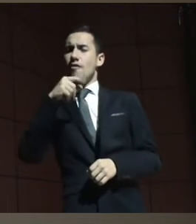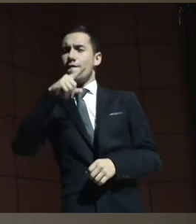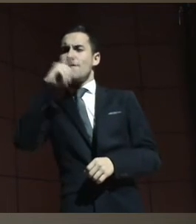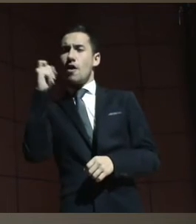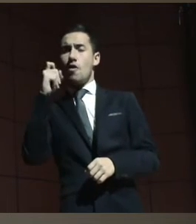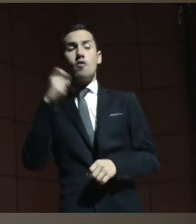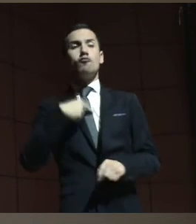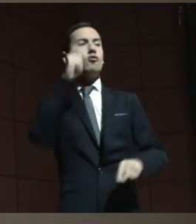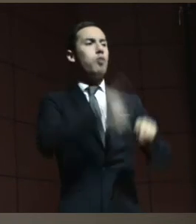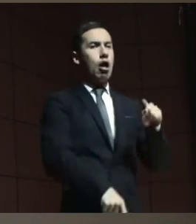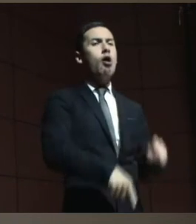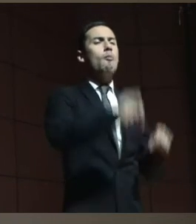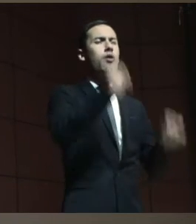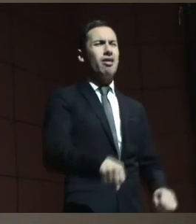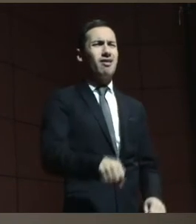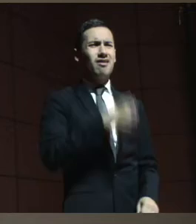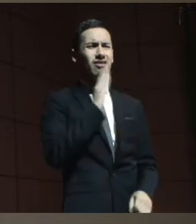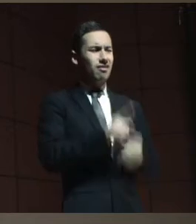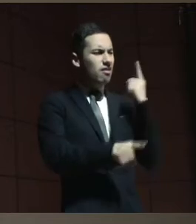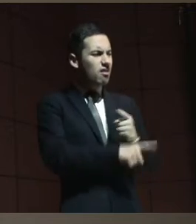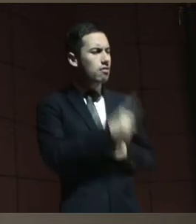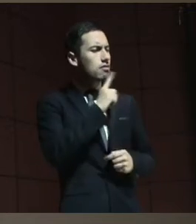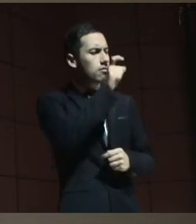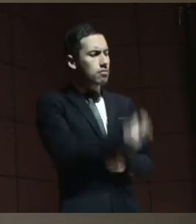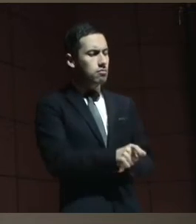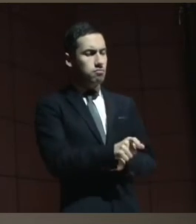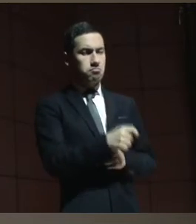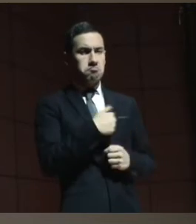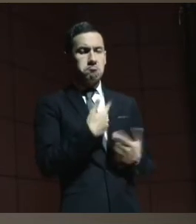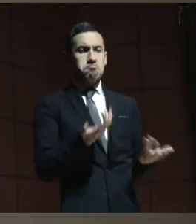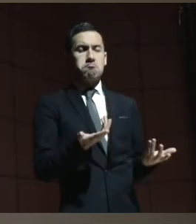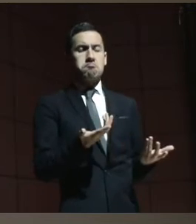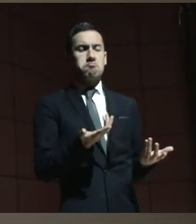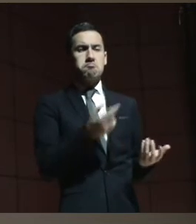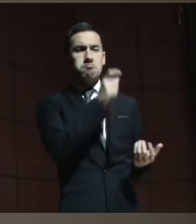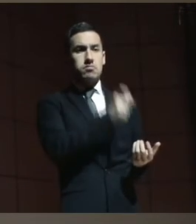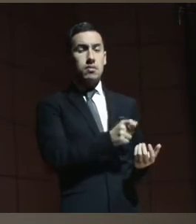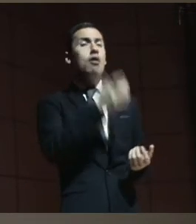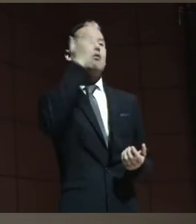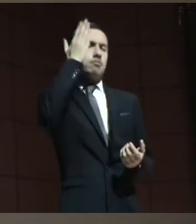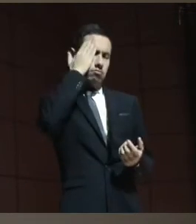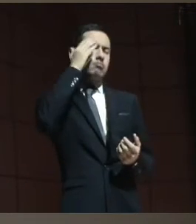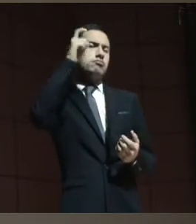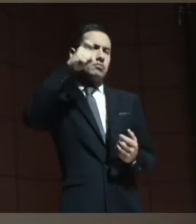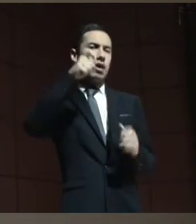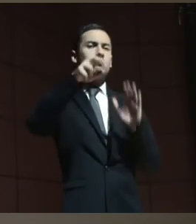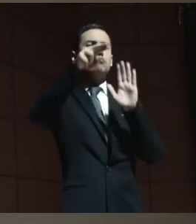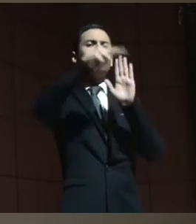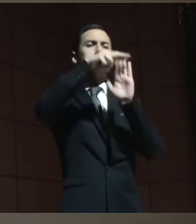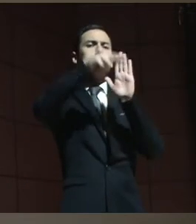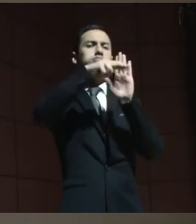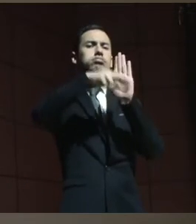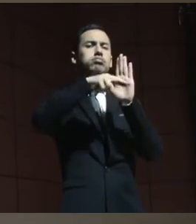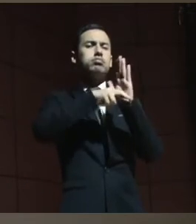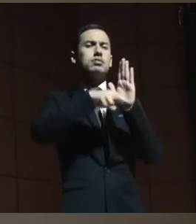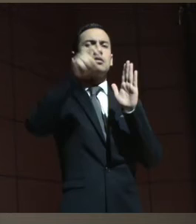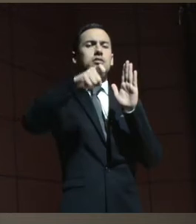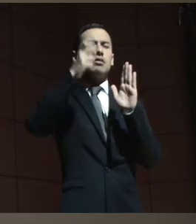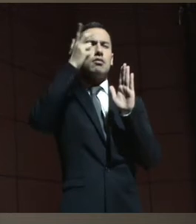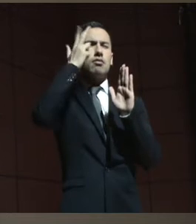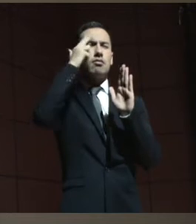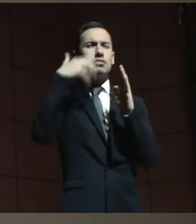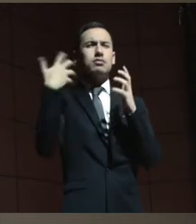hacer y no puede hacer. Si hay una necesidad de regulación, todos estamos en un sistema